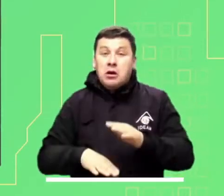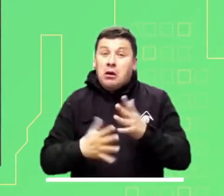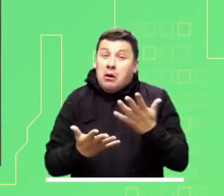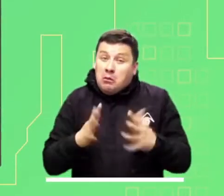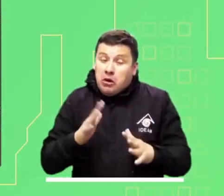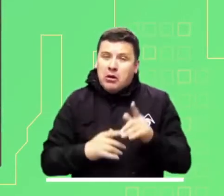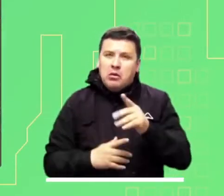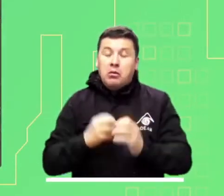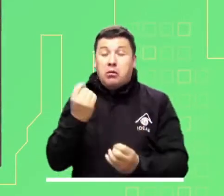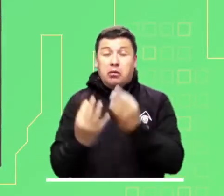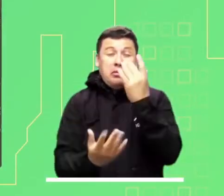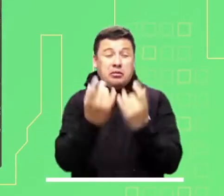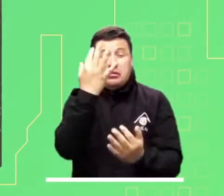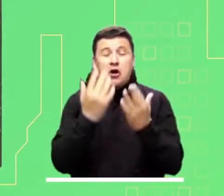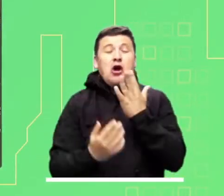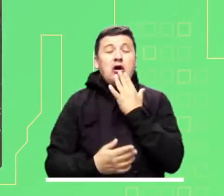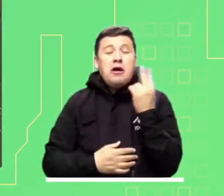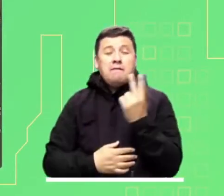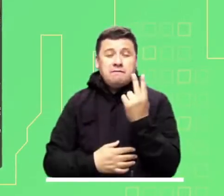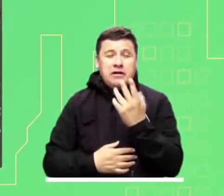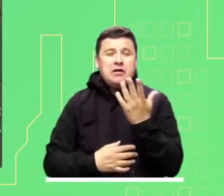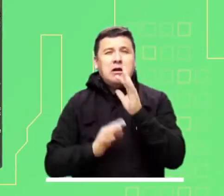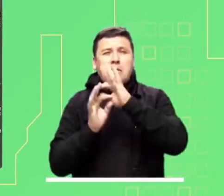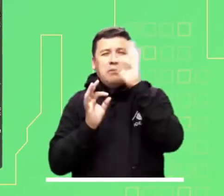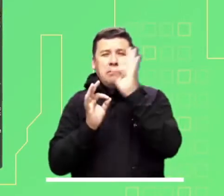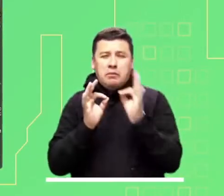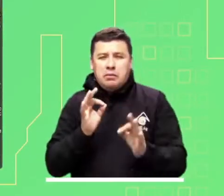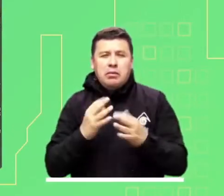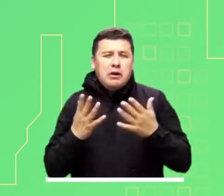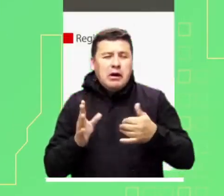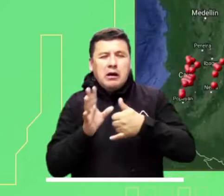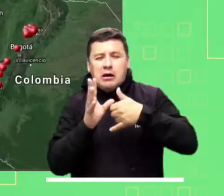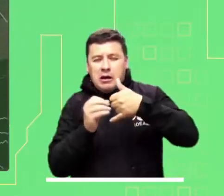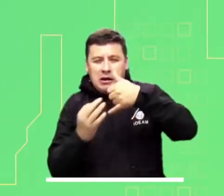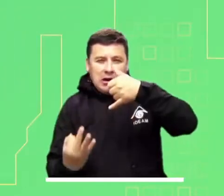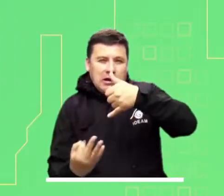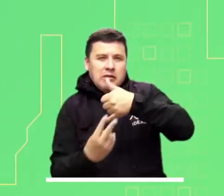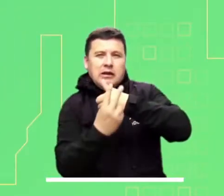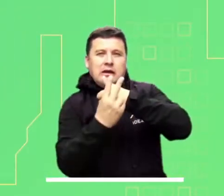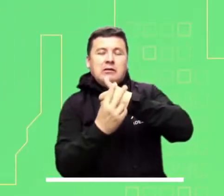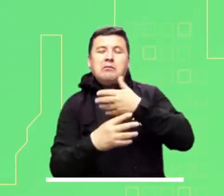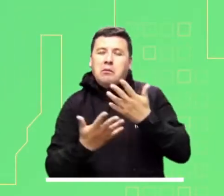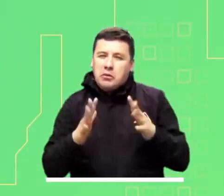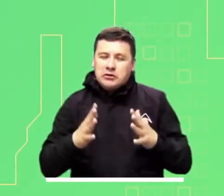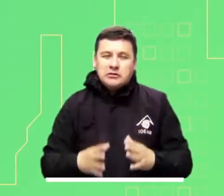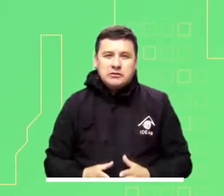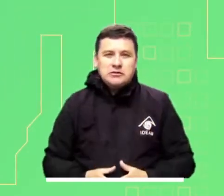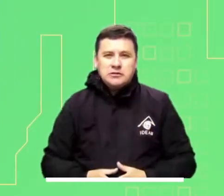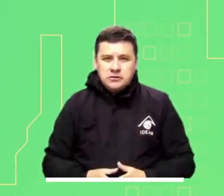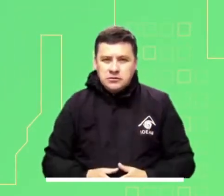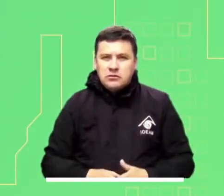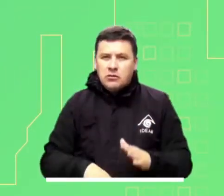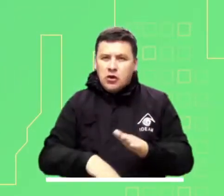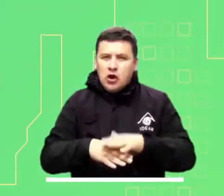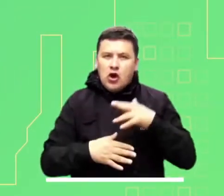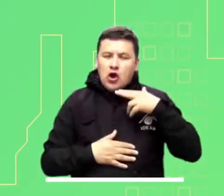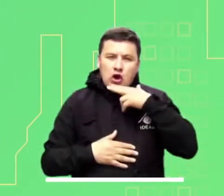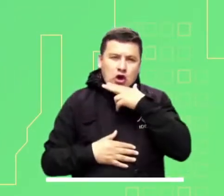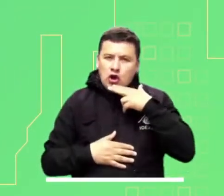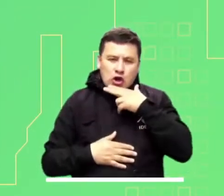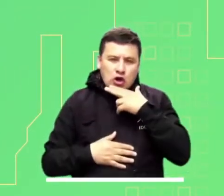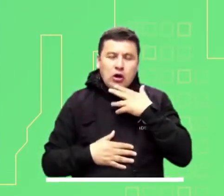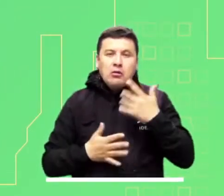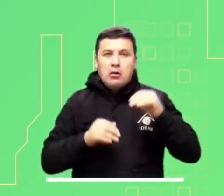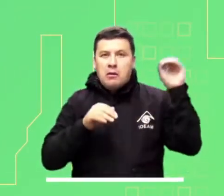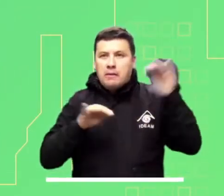Orinoquía, Andina y Pacífica. Tendremos alta probabilidad de incendios en las zonas verdes de diferentes municipios de la